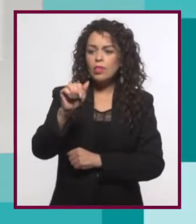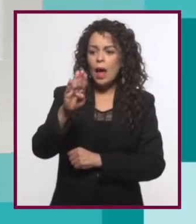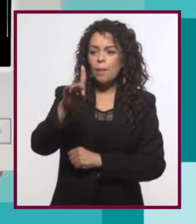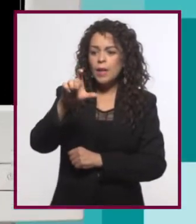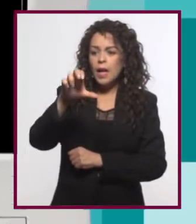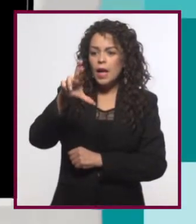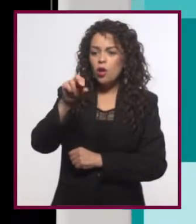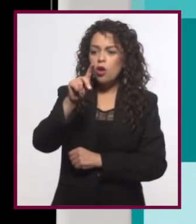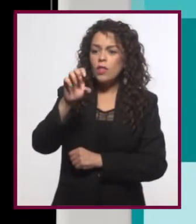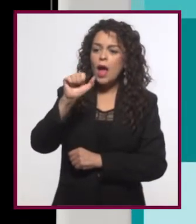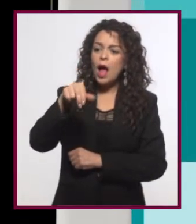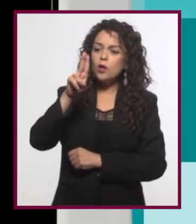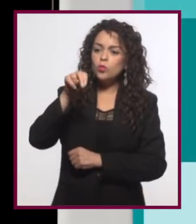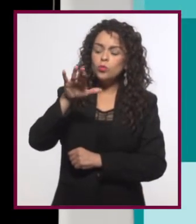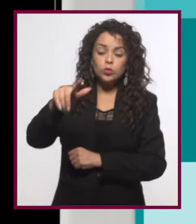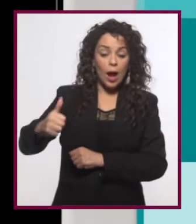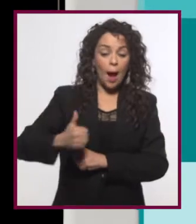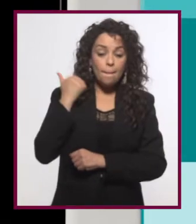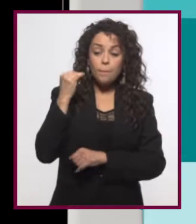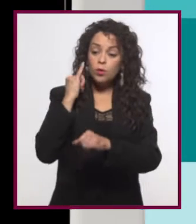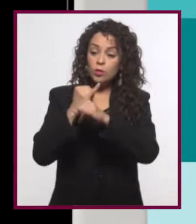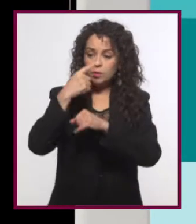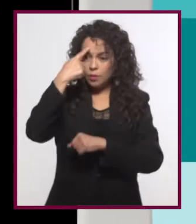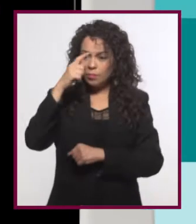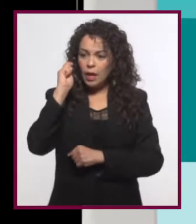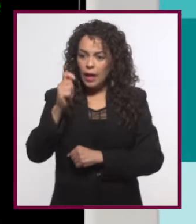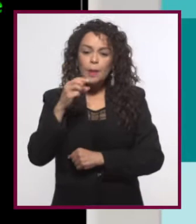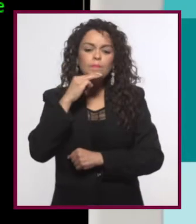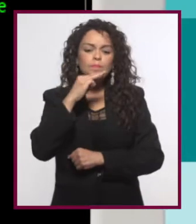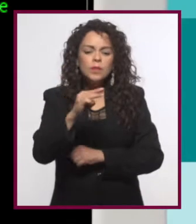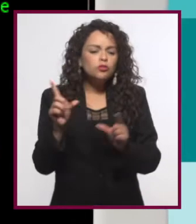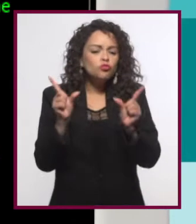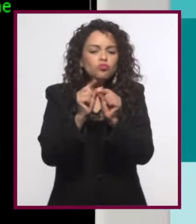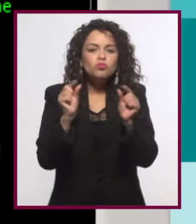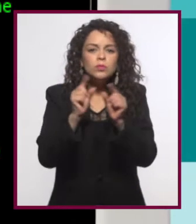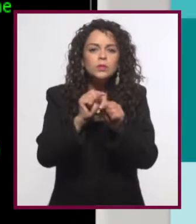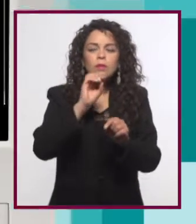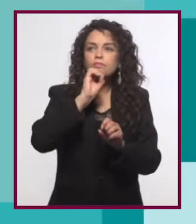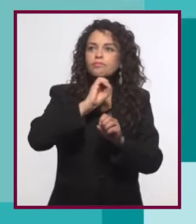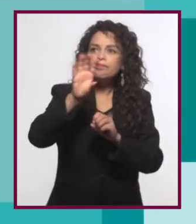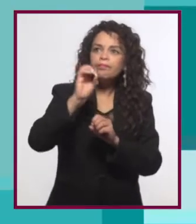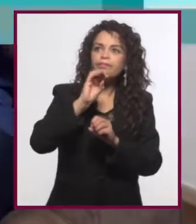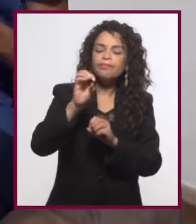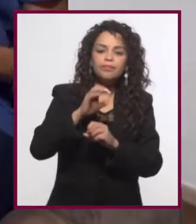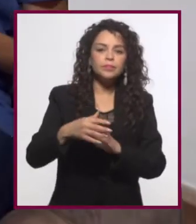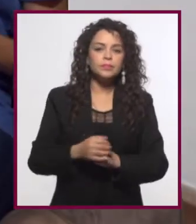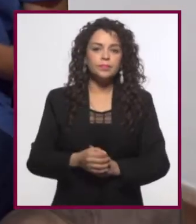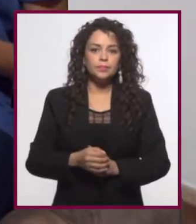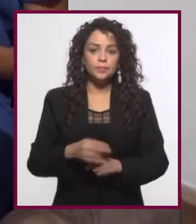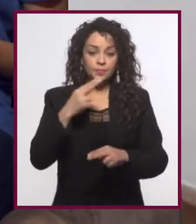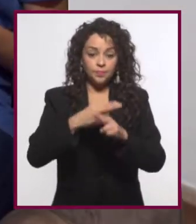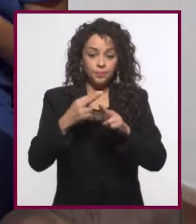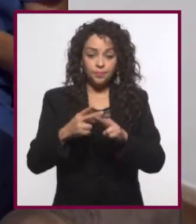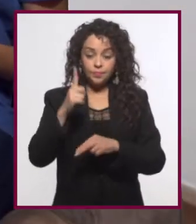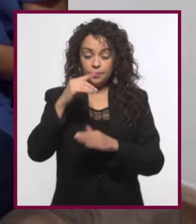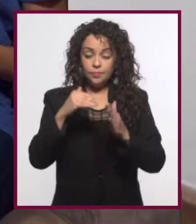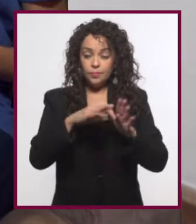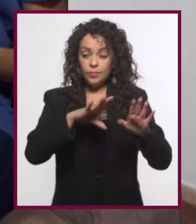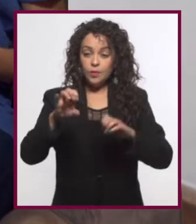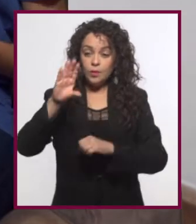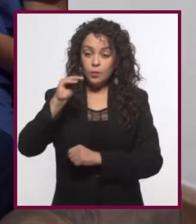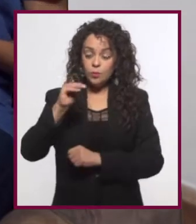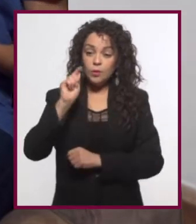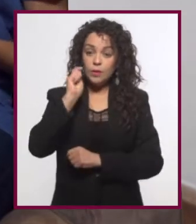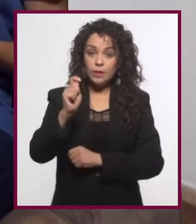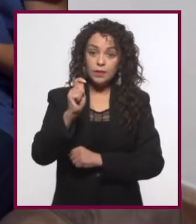tableros de anuncios, que aprovechaban el internet para compartir pequeños mensajes de texto. Y no fue hasta la década de los noventas